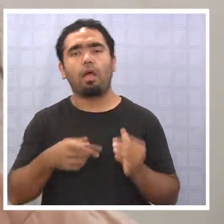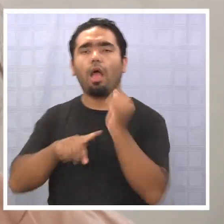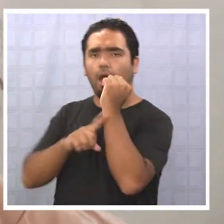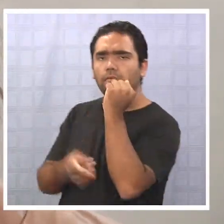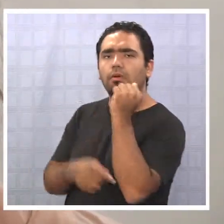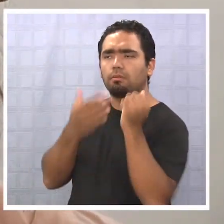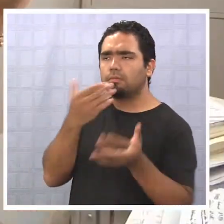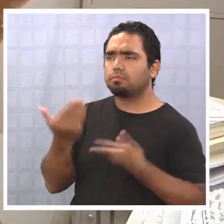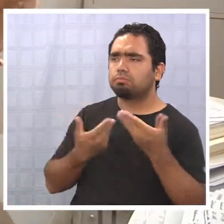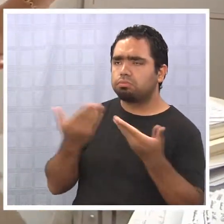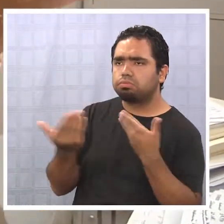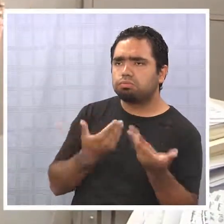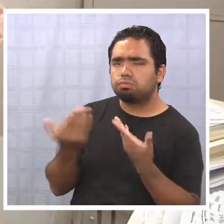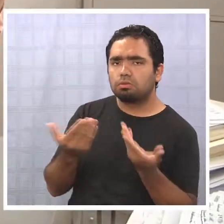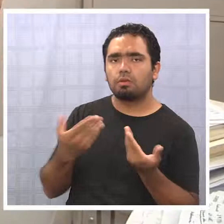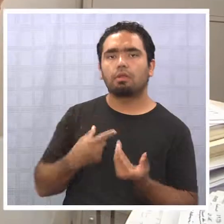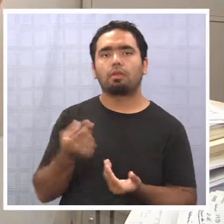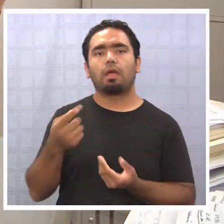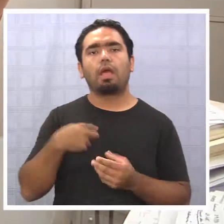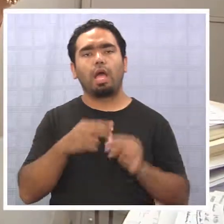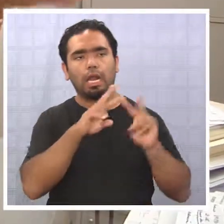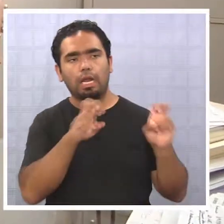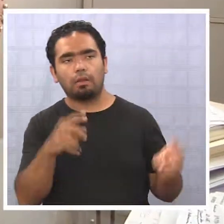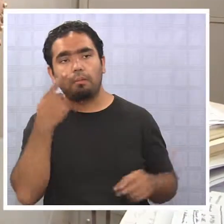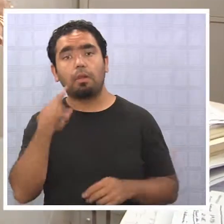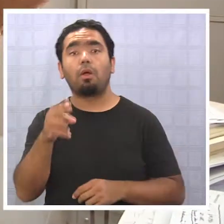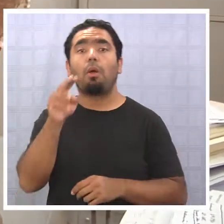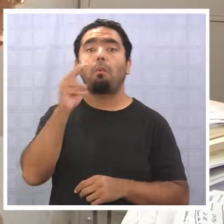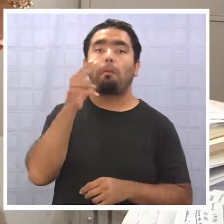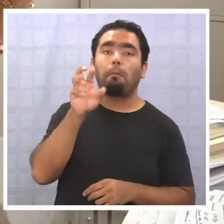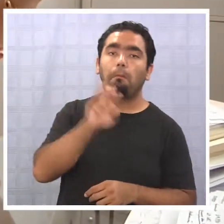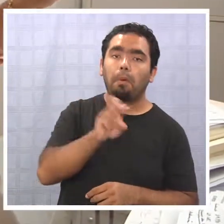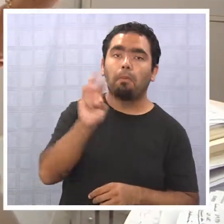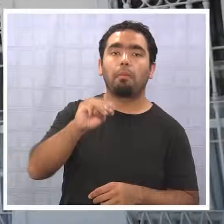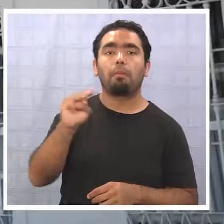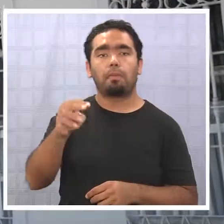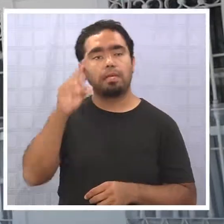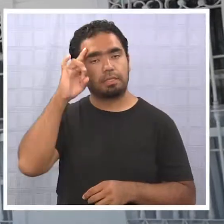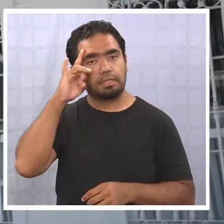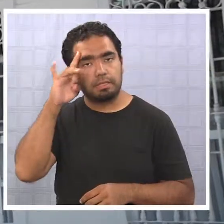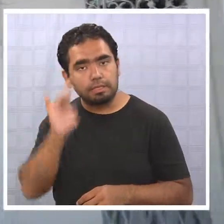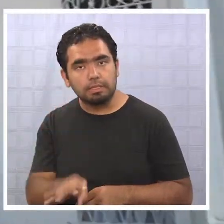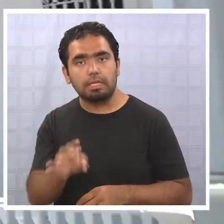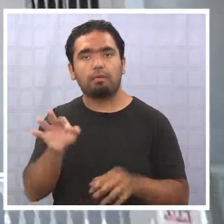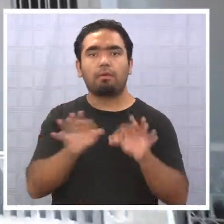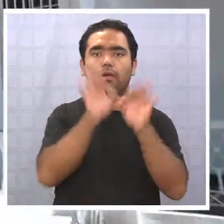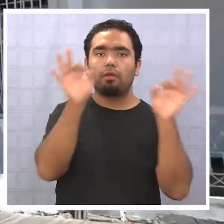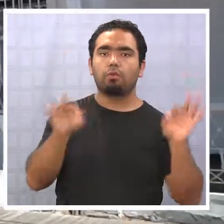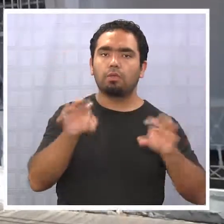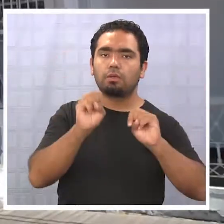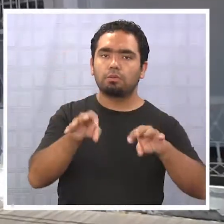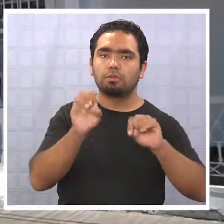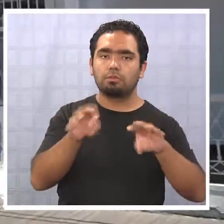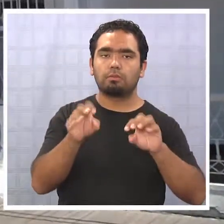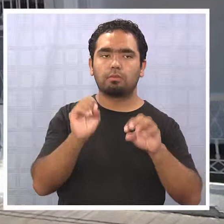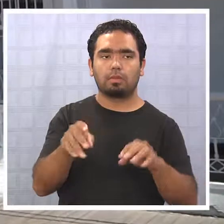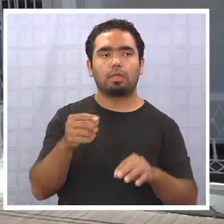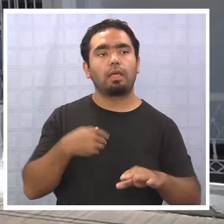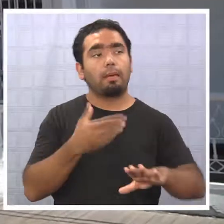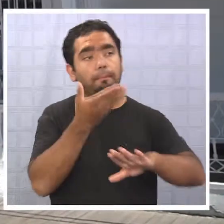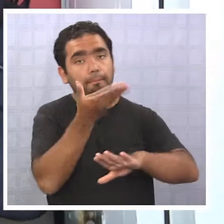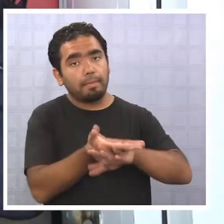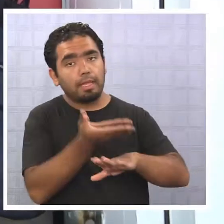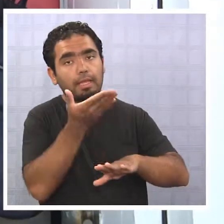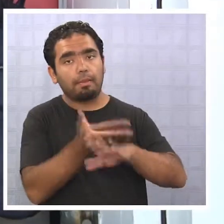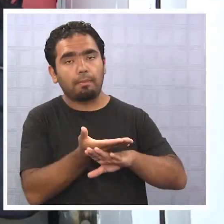entregar una versión oficial. Aunque fuera de cámara, dijo que los padres saben las condiciones en las que está el alumnado de enseñanza media y que el permiso lo han